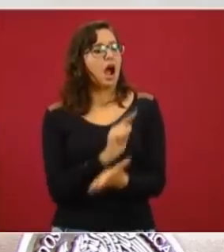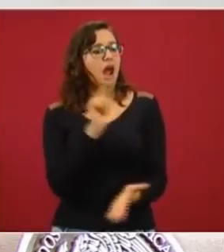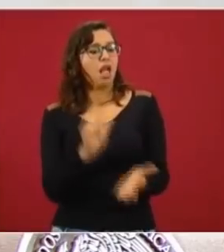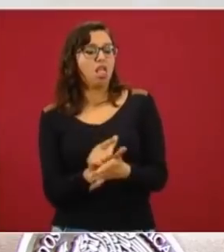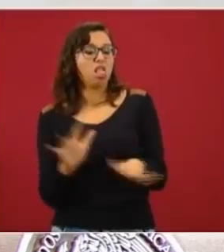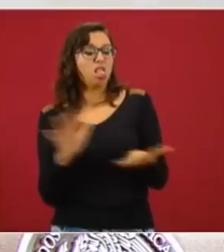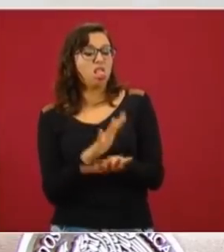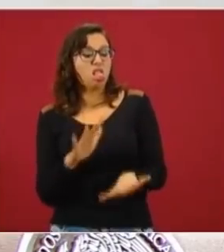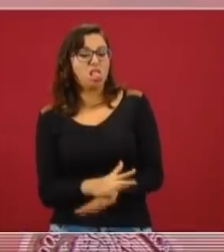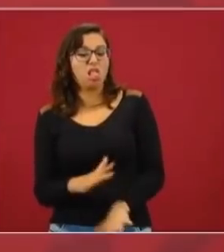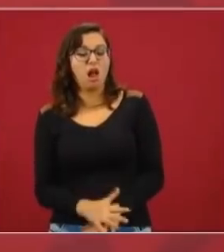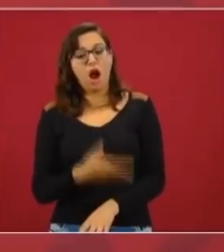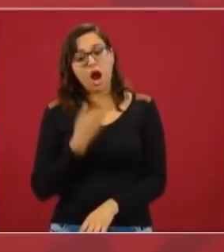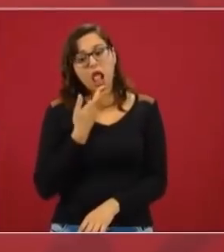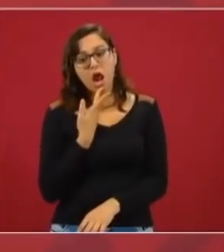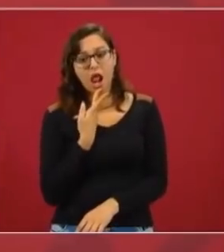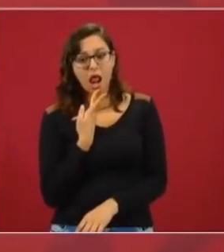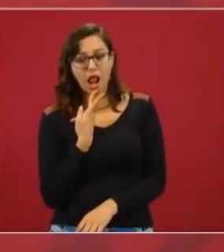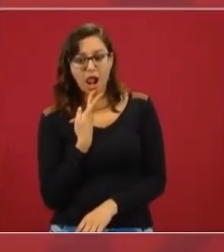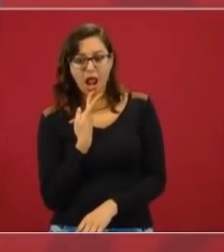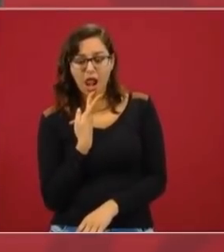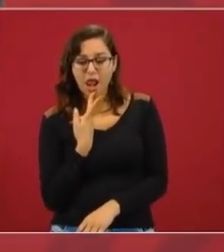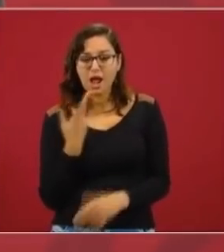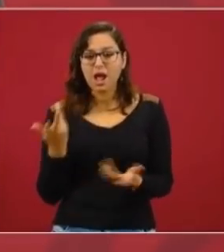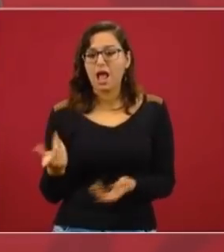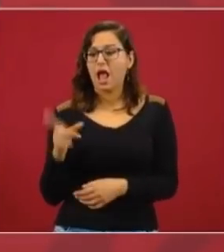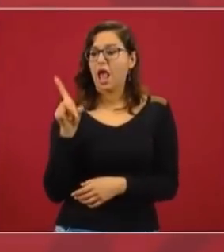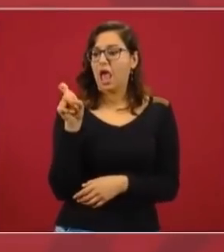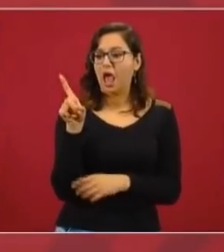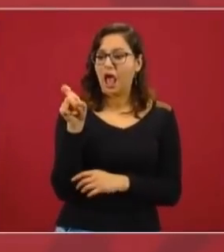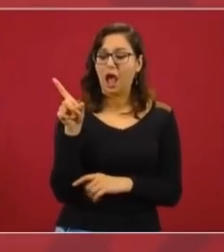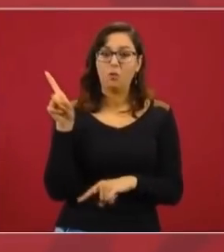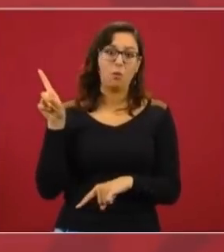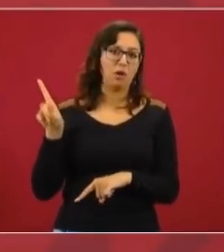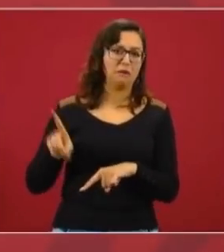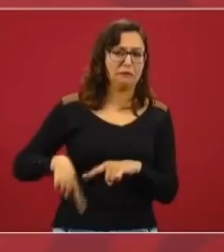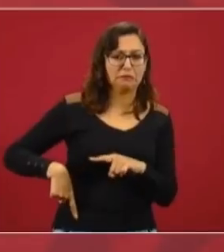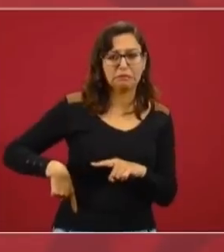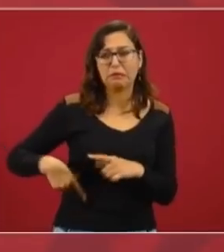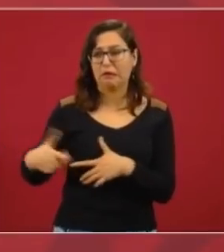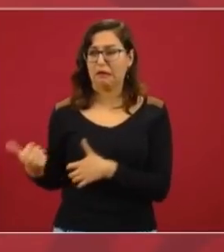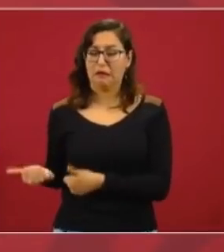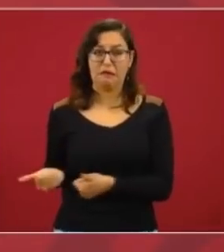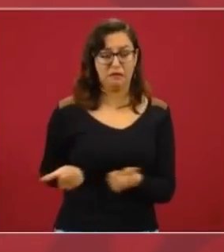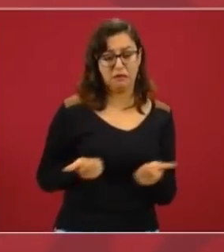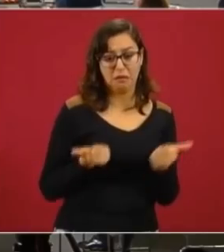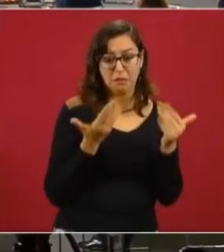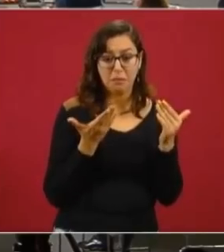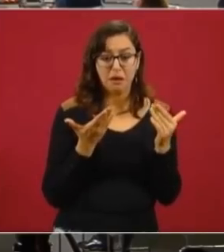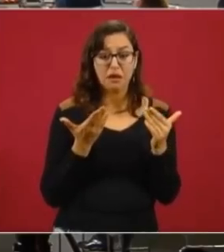los íbamos a dejar sin agua y se